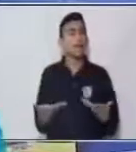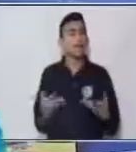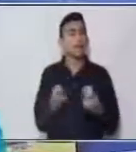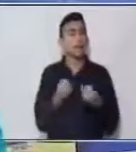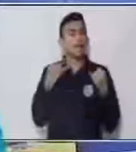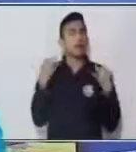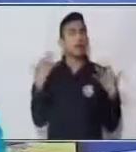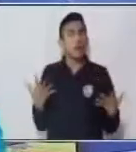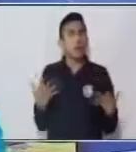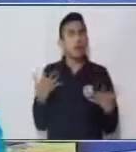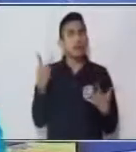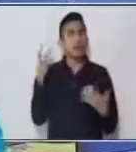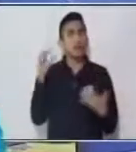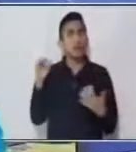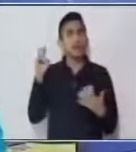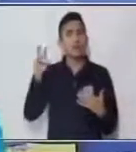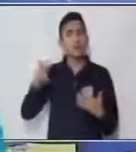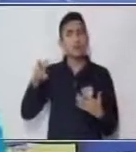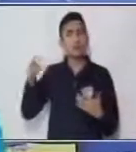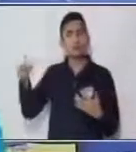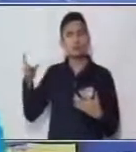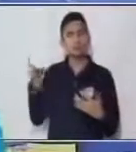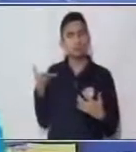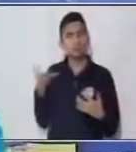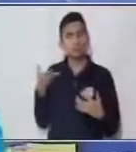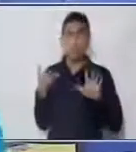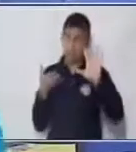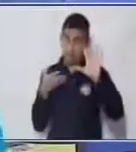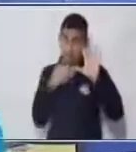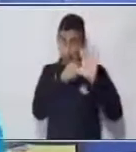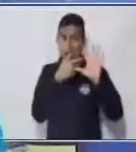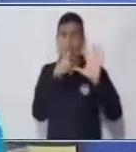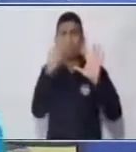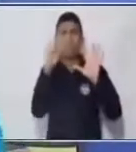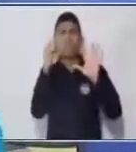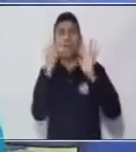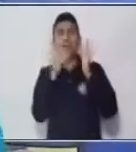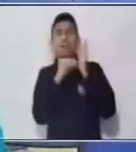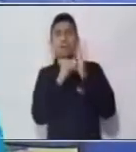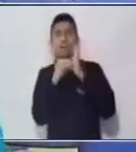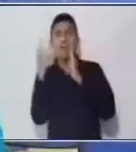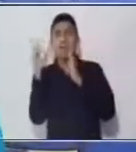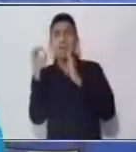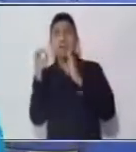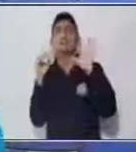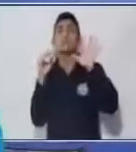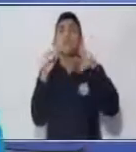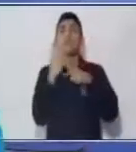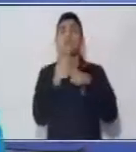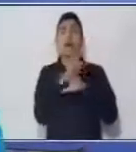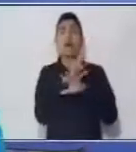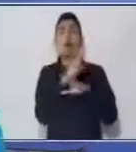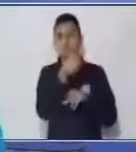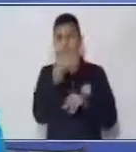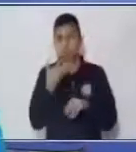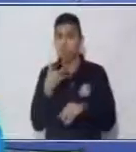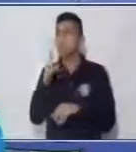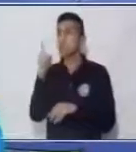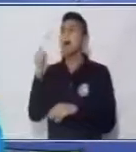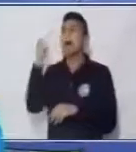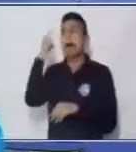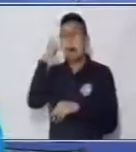¿Cuántos billetes de a veinte necesitamos? Cinco Entonces por lo tanto es cinco es divisor de cien